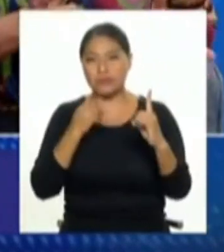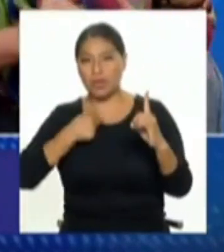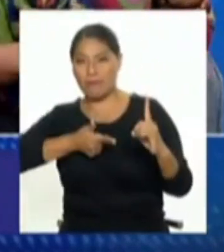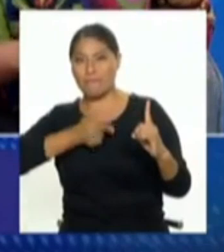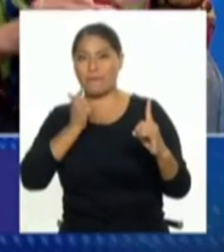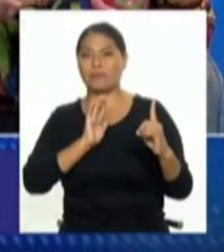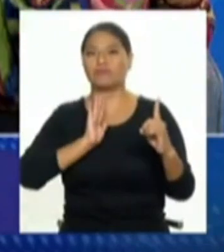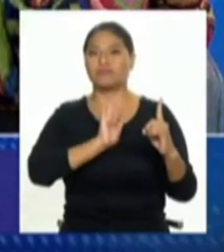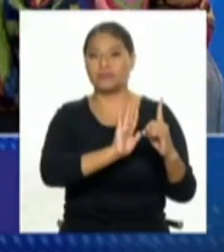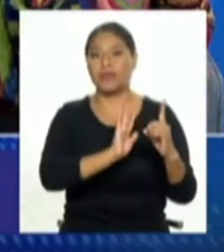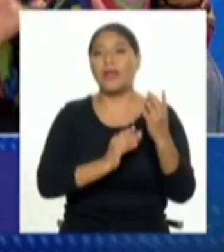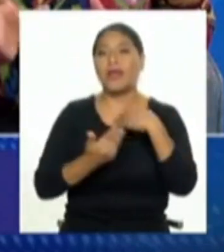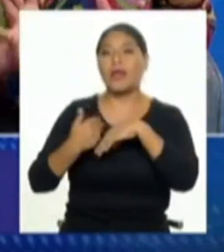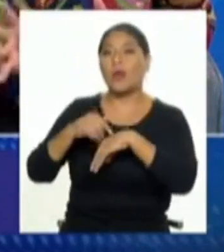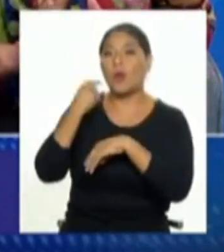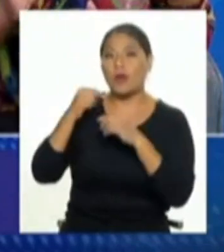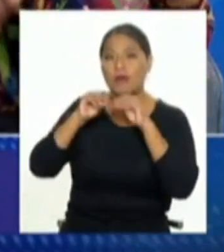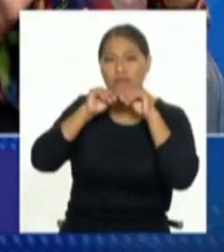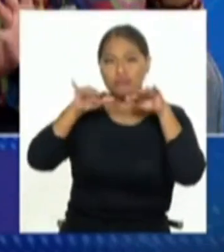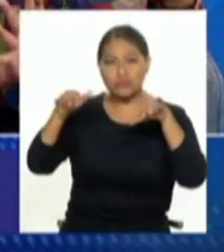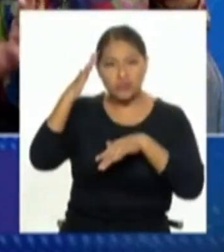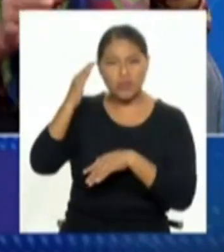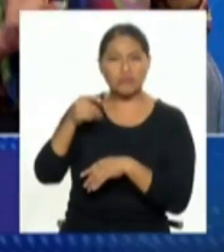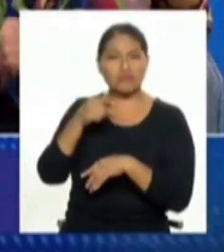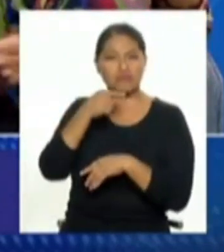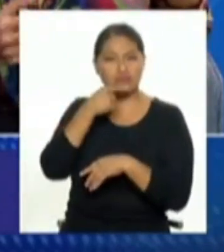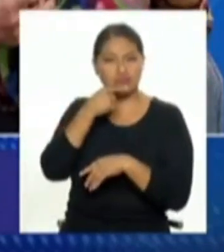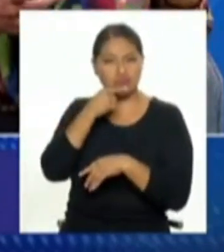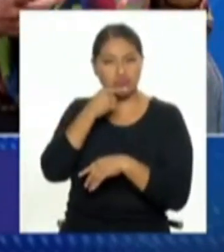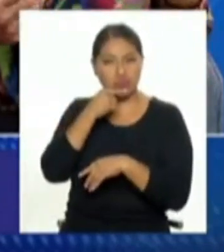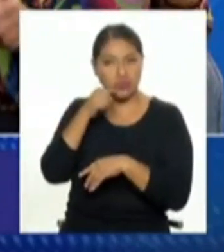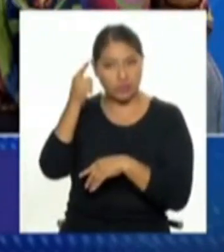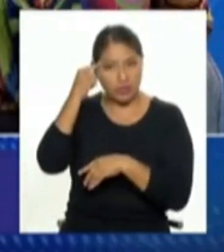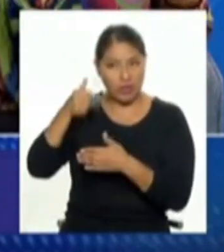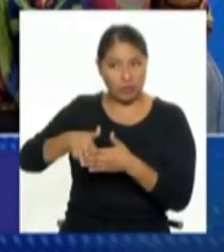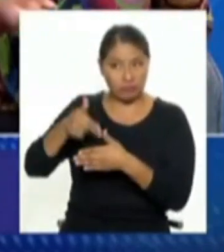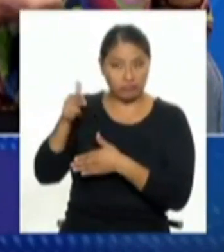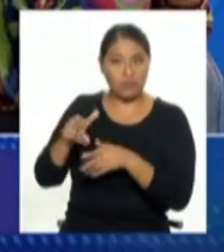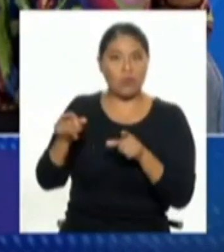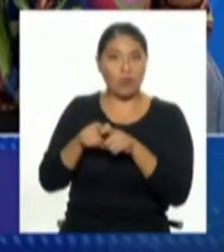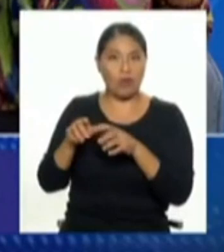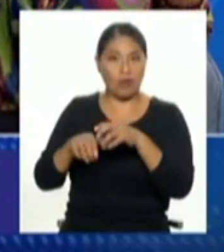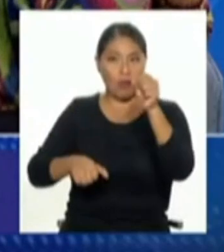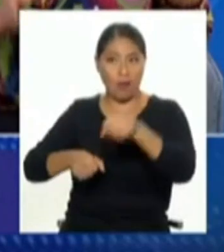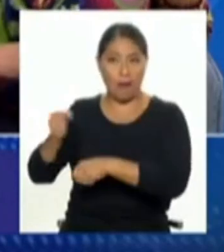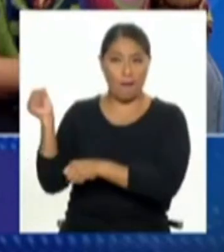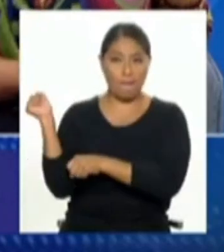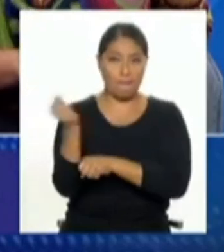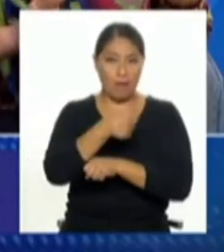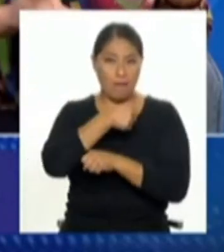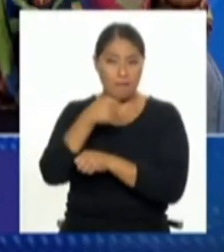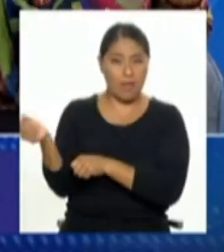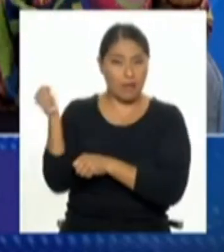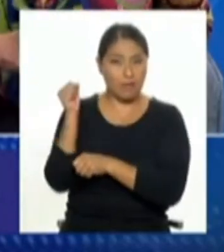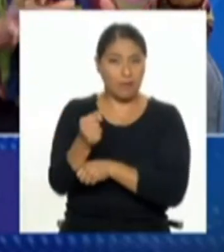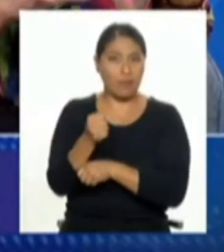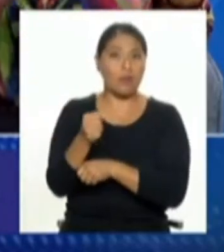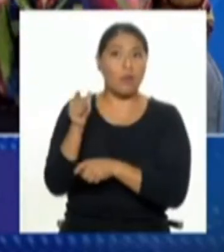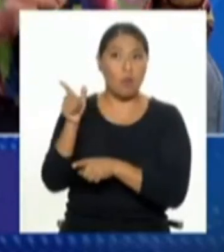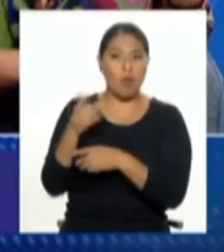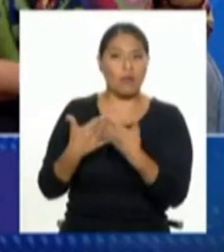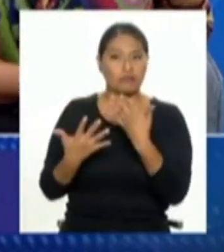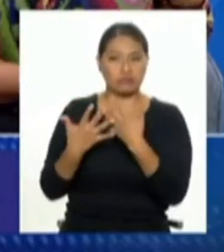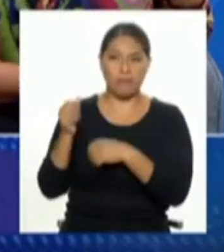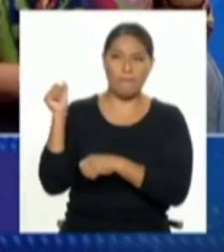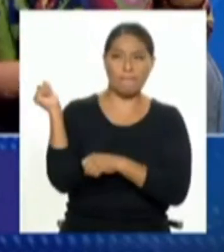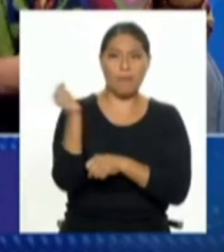Después también apareció un video que se ha viralizado de una señora que no usó un arma letal, pero sí un bate y fue y le golpeó, le rompió las lunas a